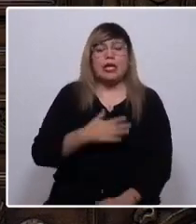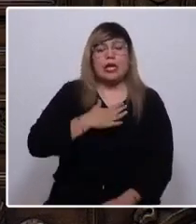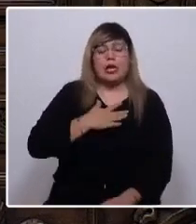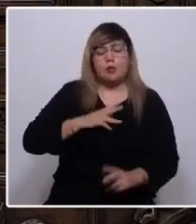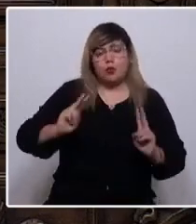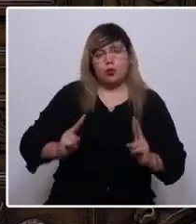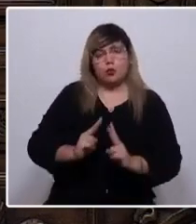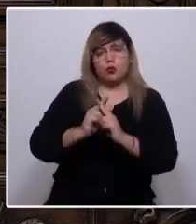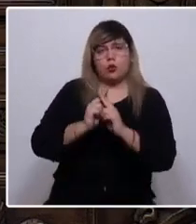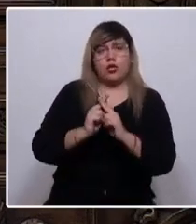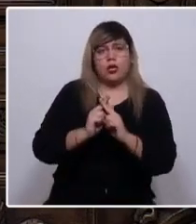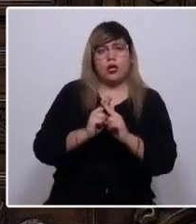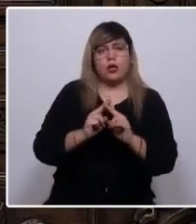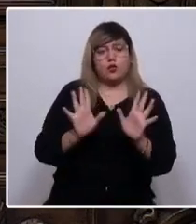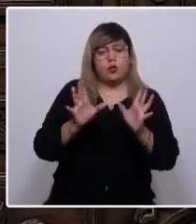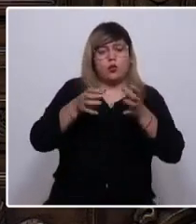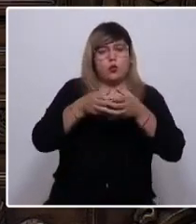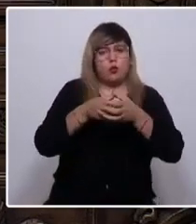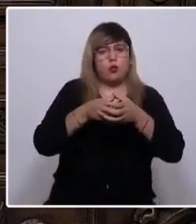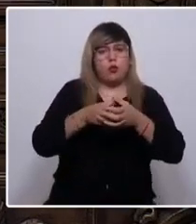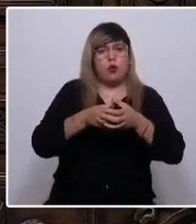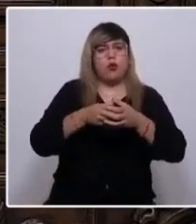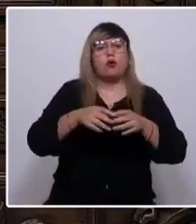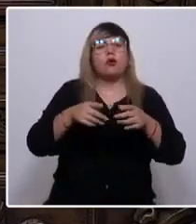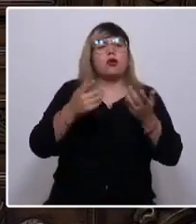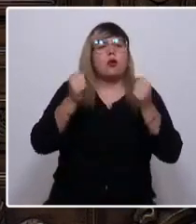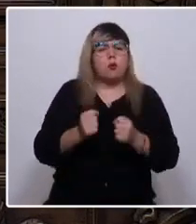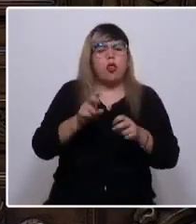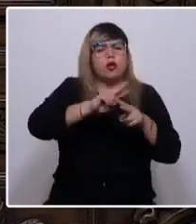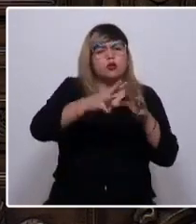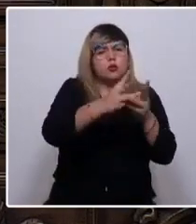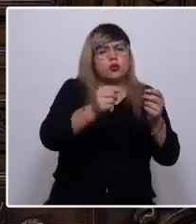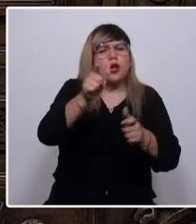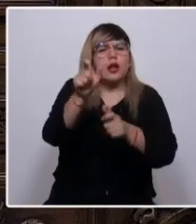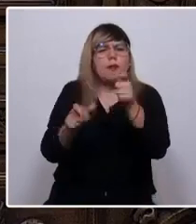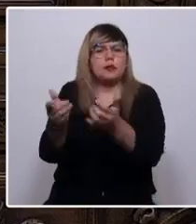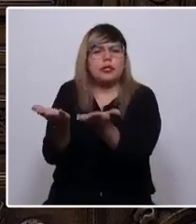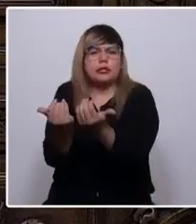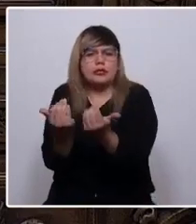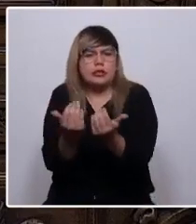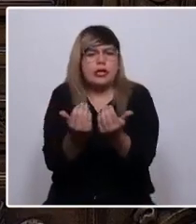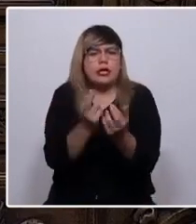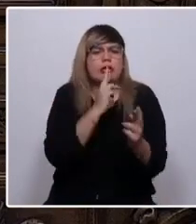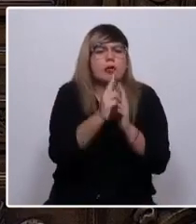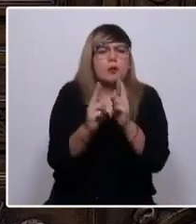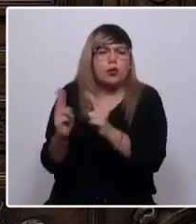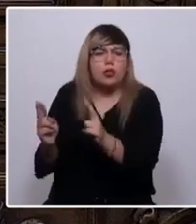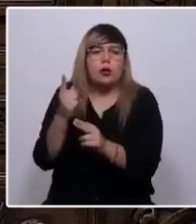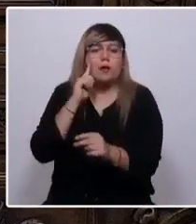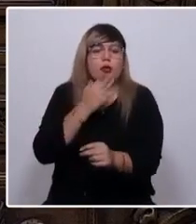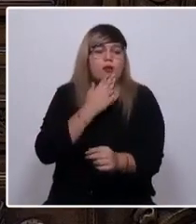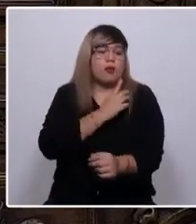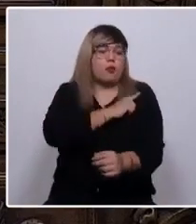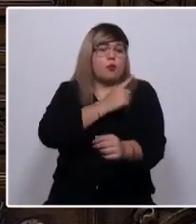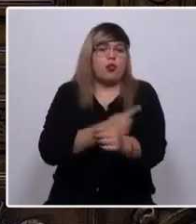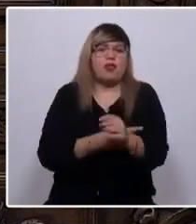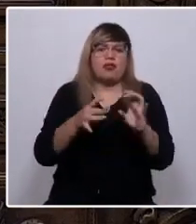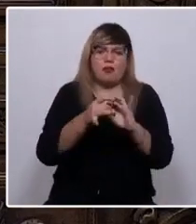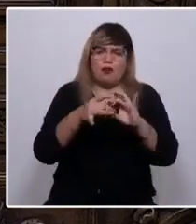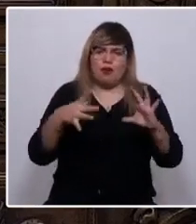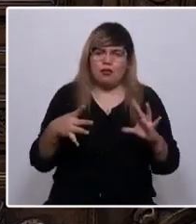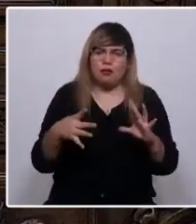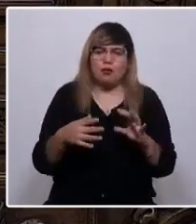poder más eficaz, capaz de resolver las demandas de las grandes mayorías, pero también un poder más democrático.